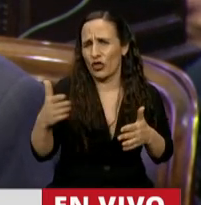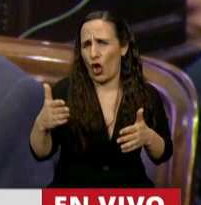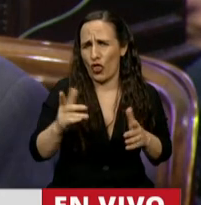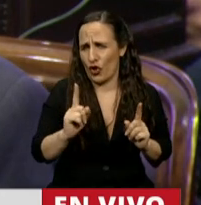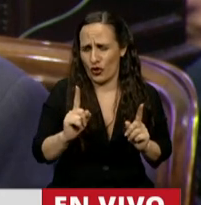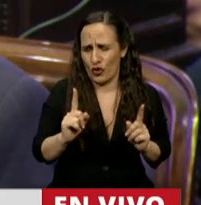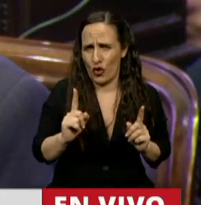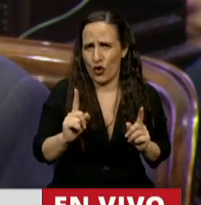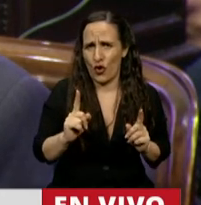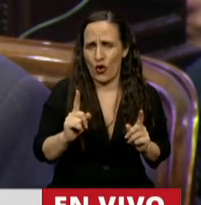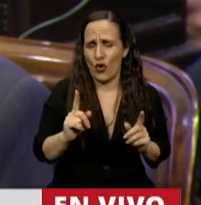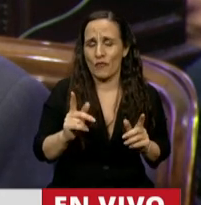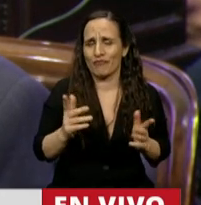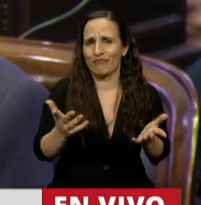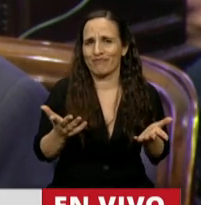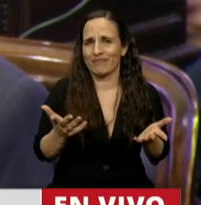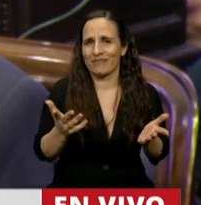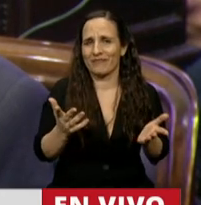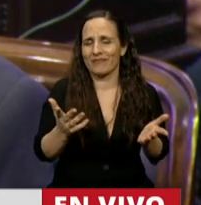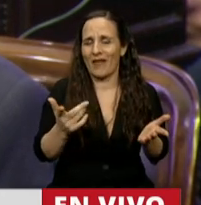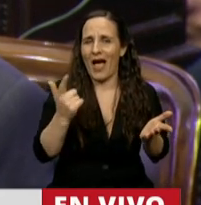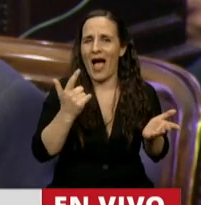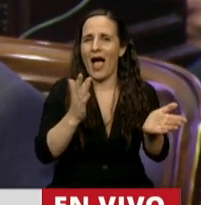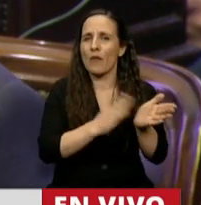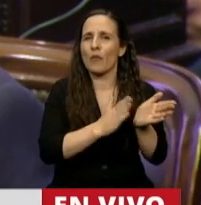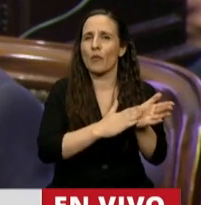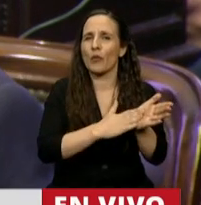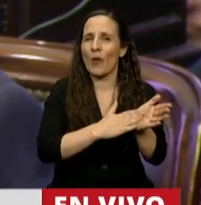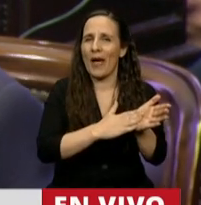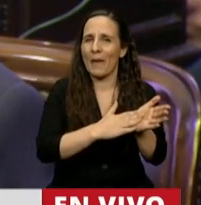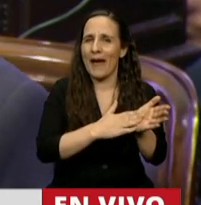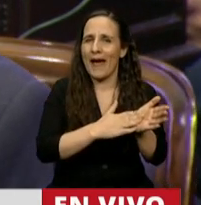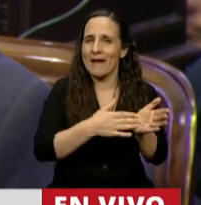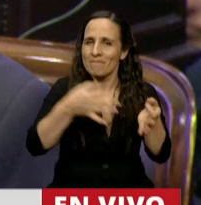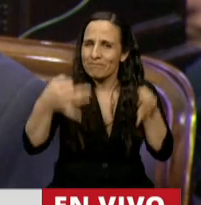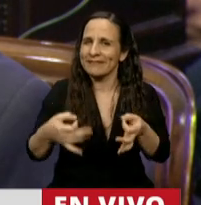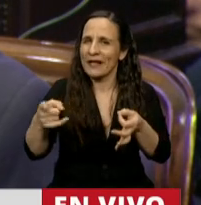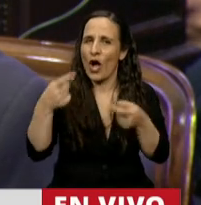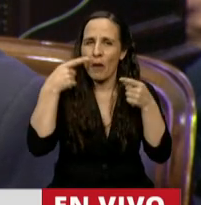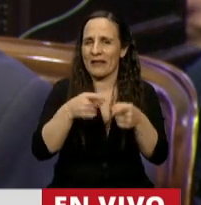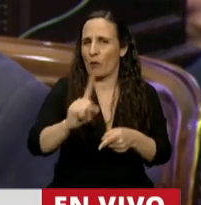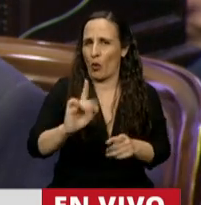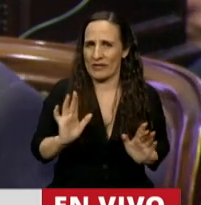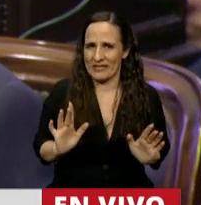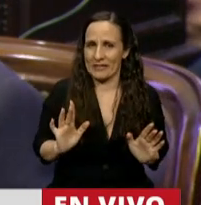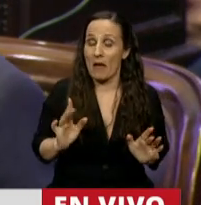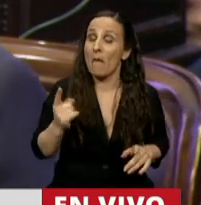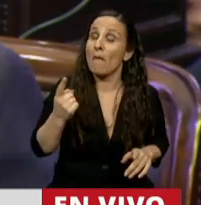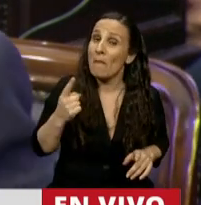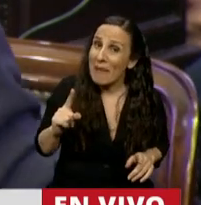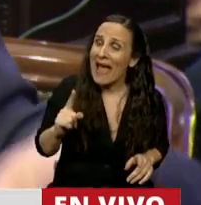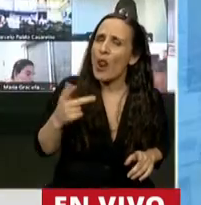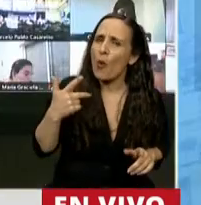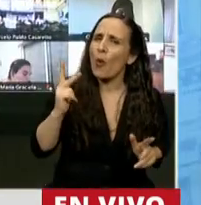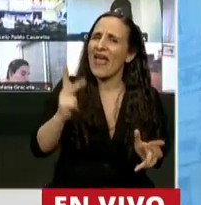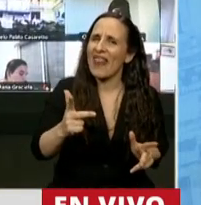que han dado evidencias que no era así el objetivo, pero sí voy a decir que esa